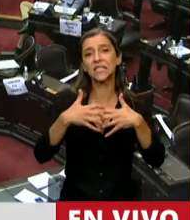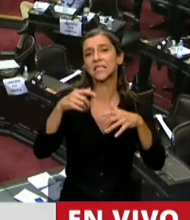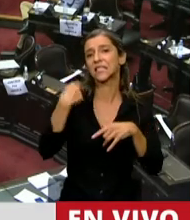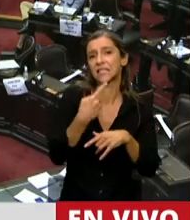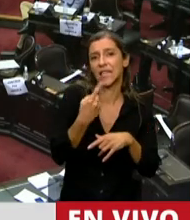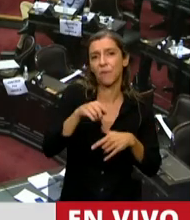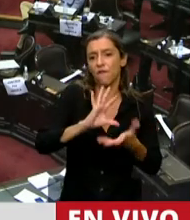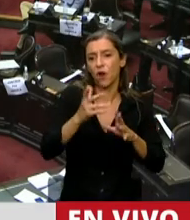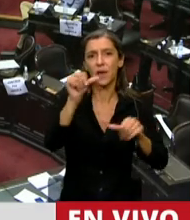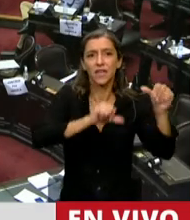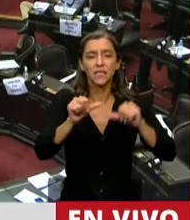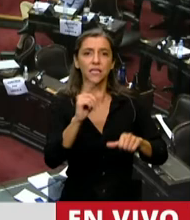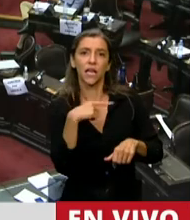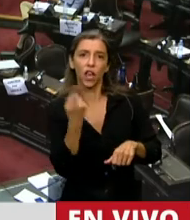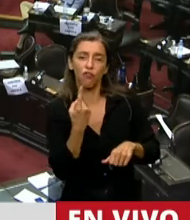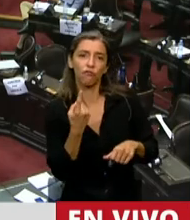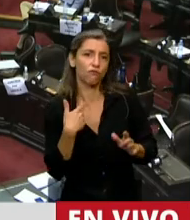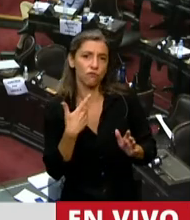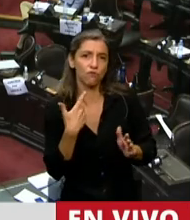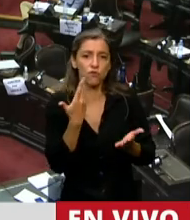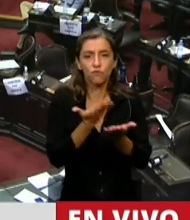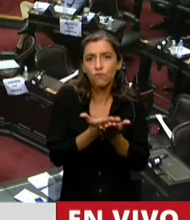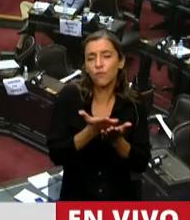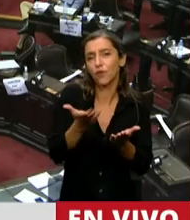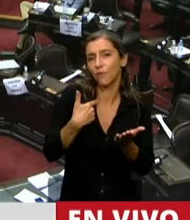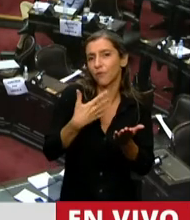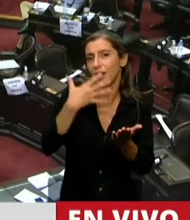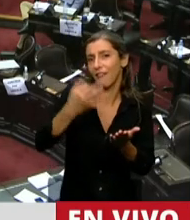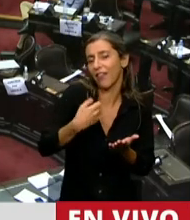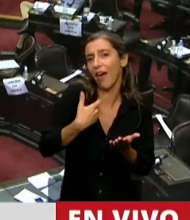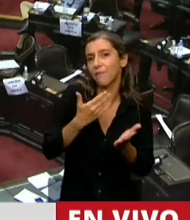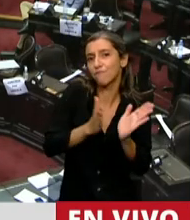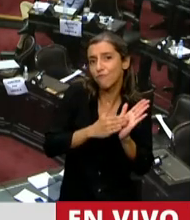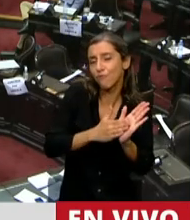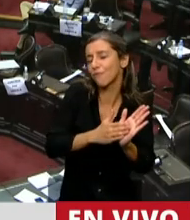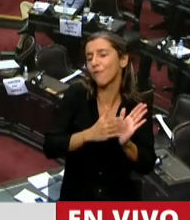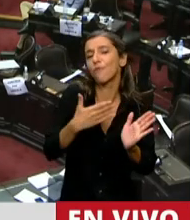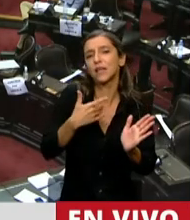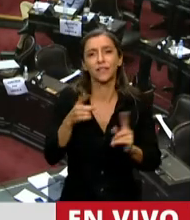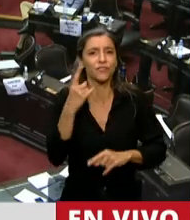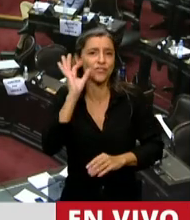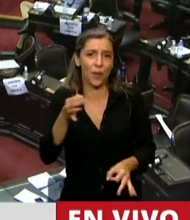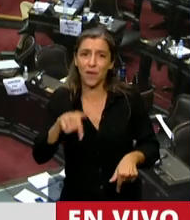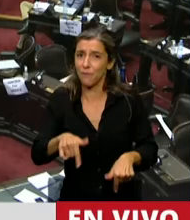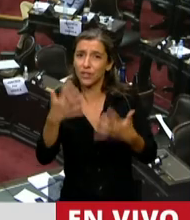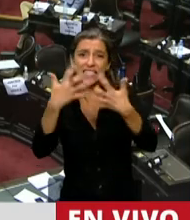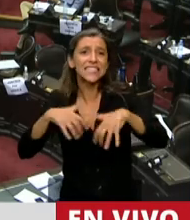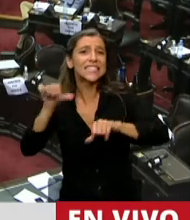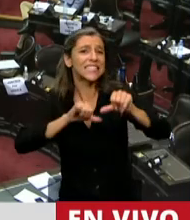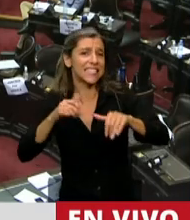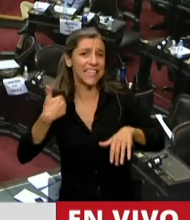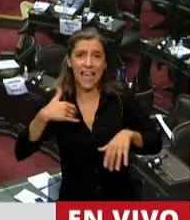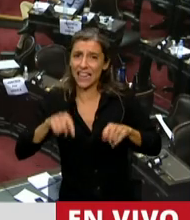muestra de su calidad y es un motivo de orgullo el sistema científico argentino, esto no nos exime de las